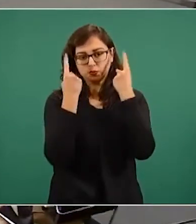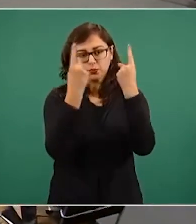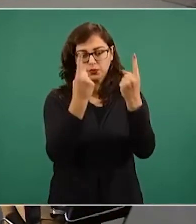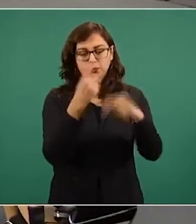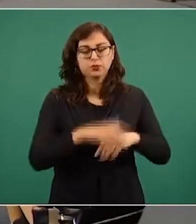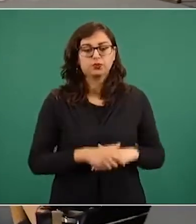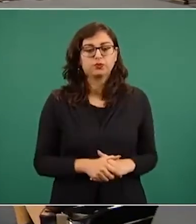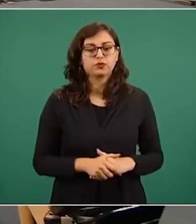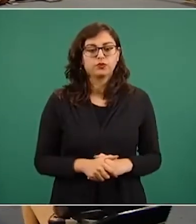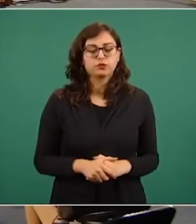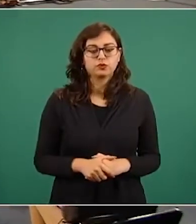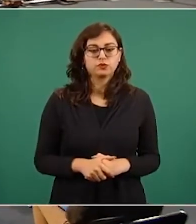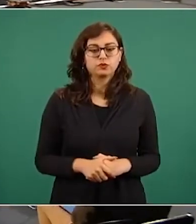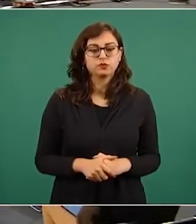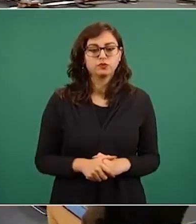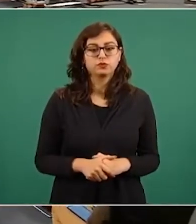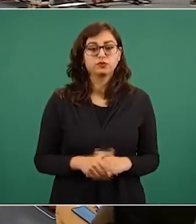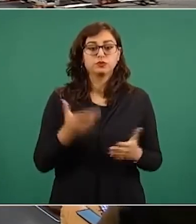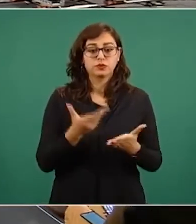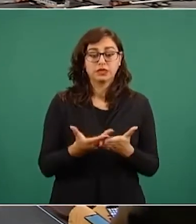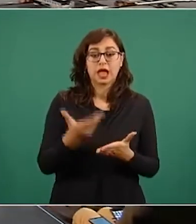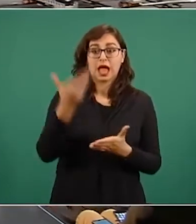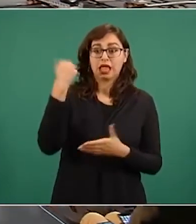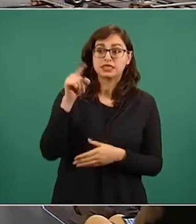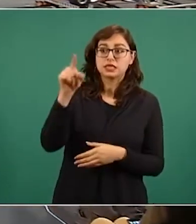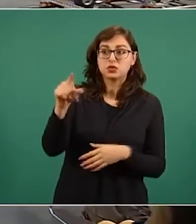Como me dirigí a su santidad, Papa Francisco,